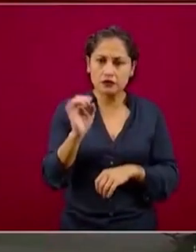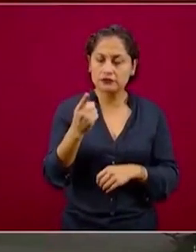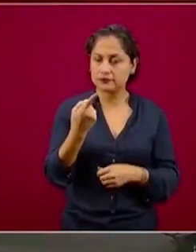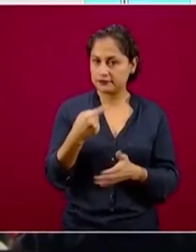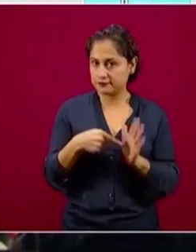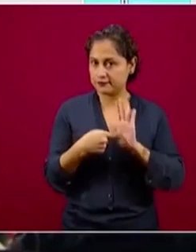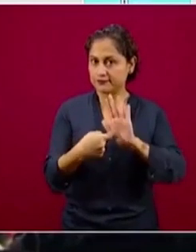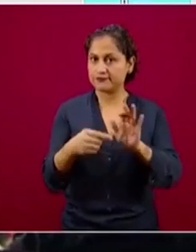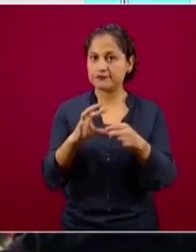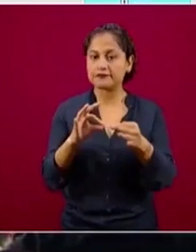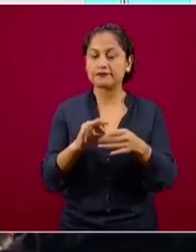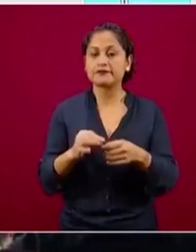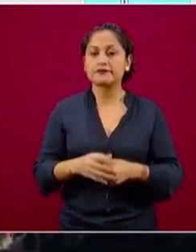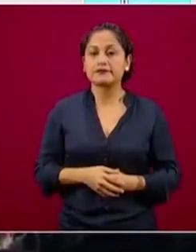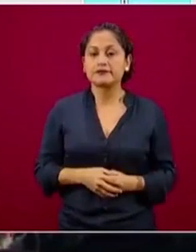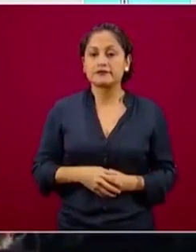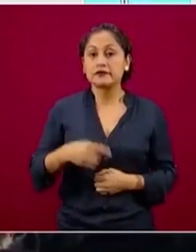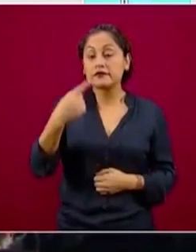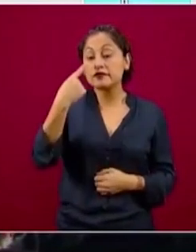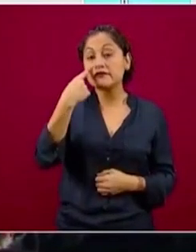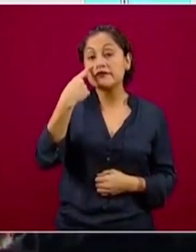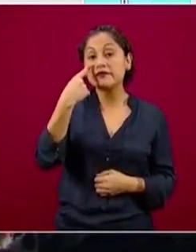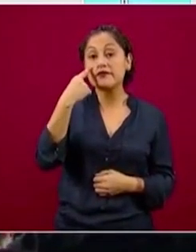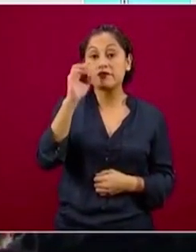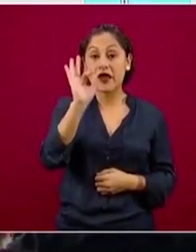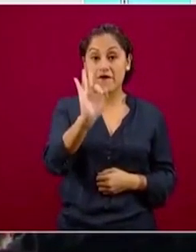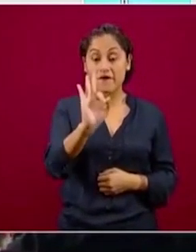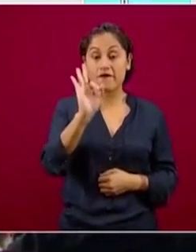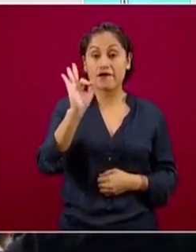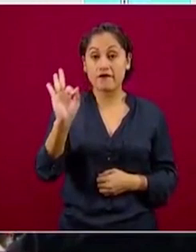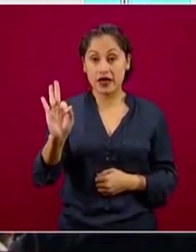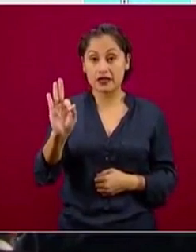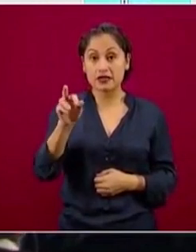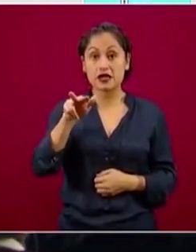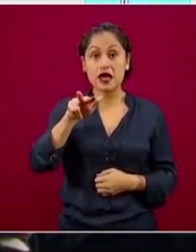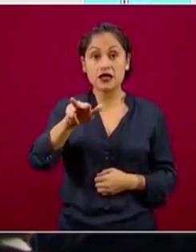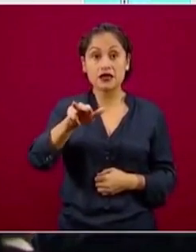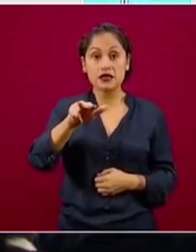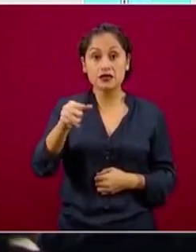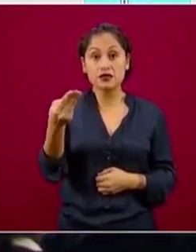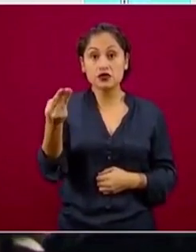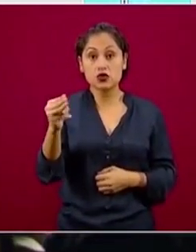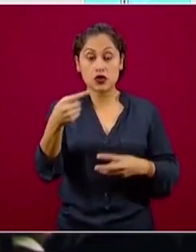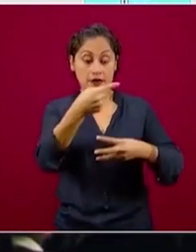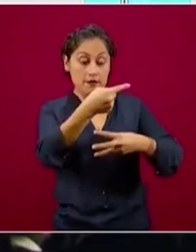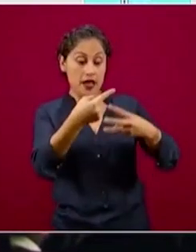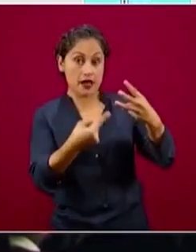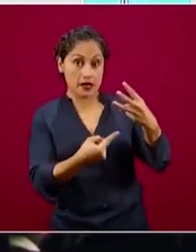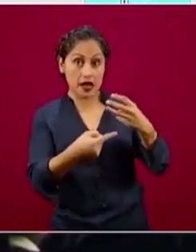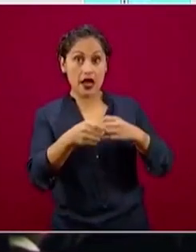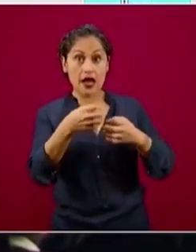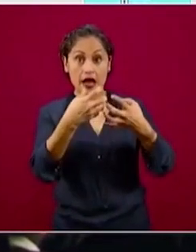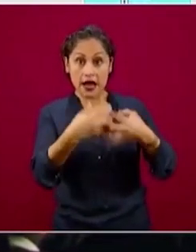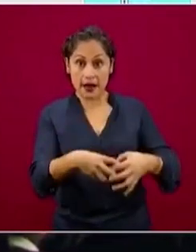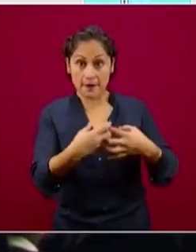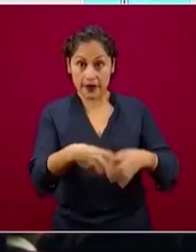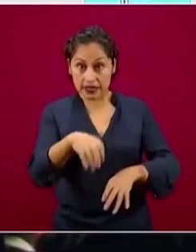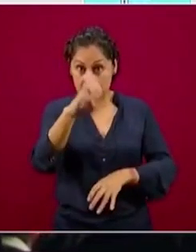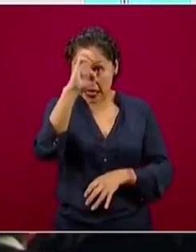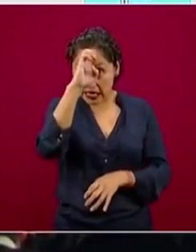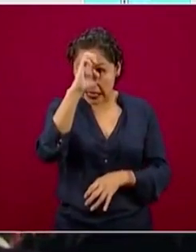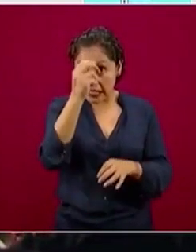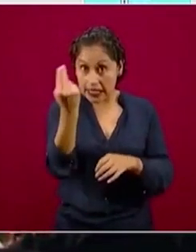No quiere decir que el 18 de mayo empiezan a trabajar esas tres nuevas esenciales,